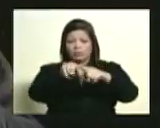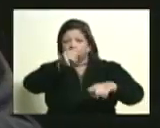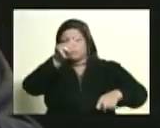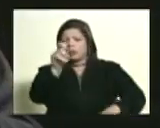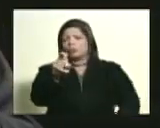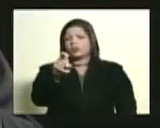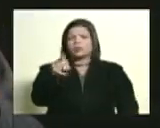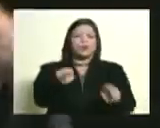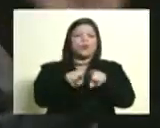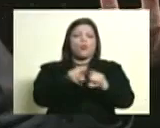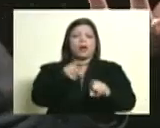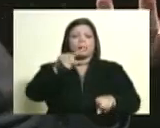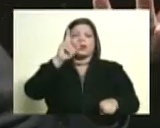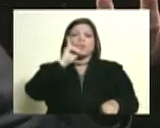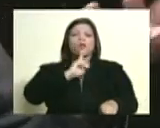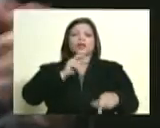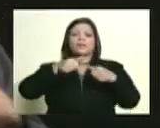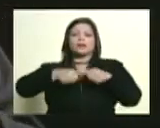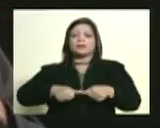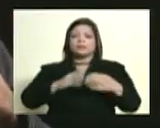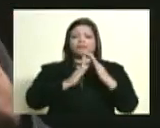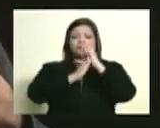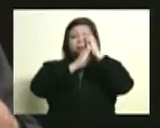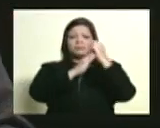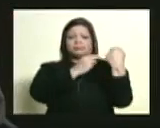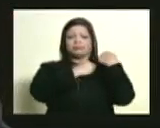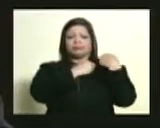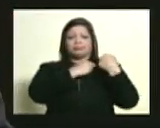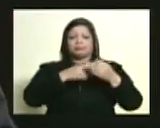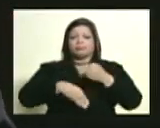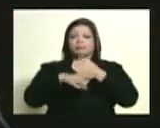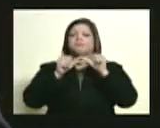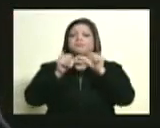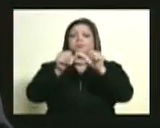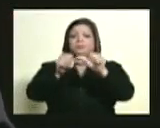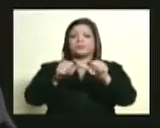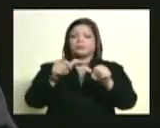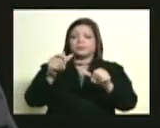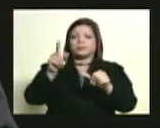Bolívar permanece en el poder, vive y permanece